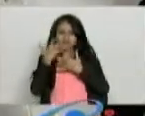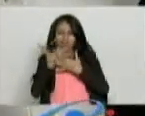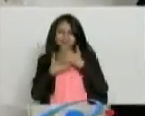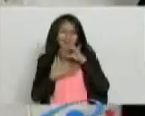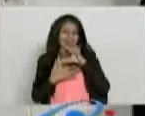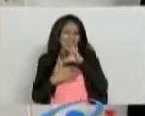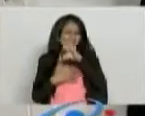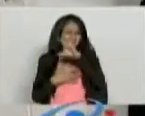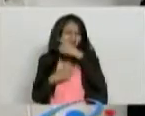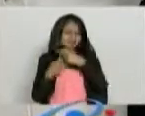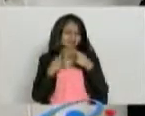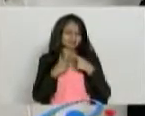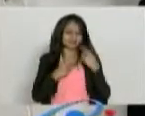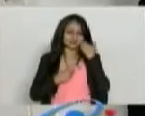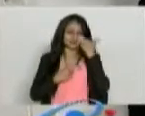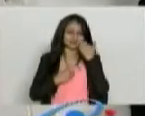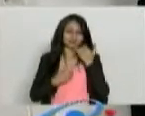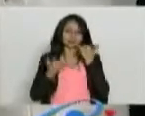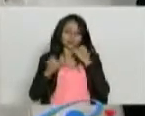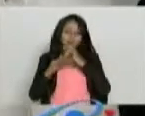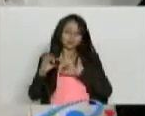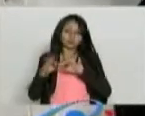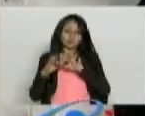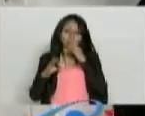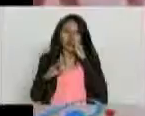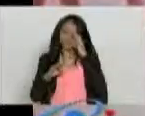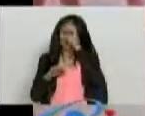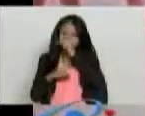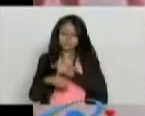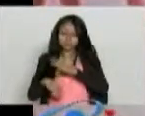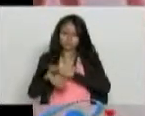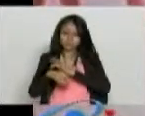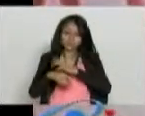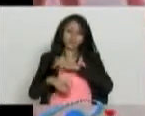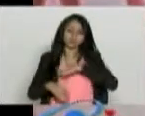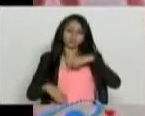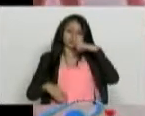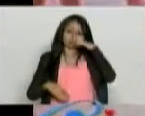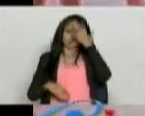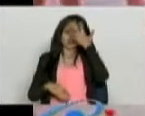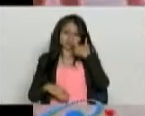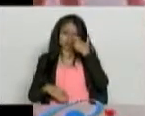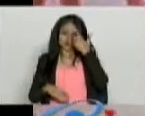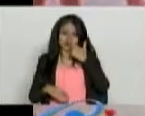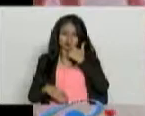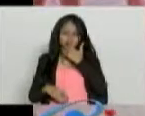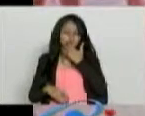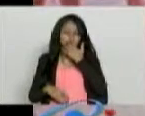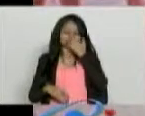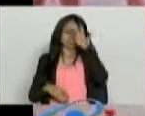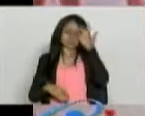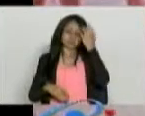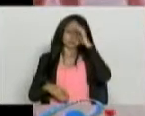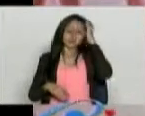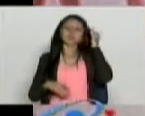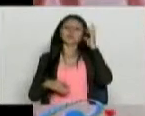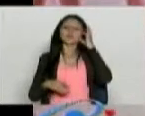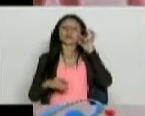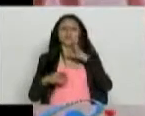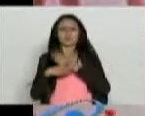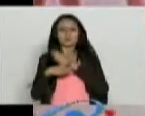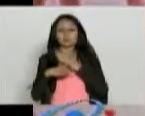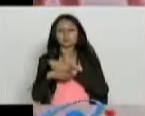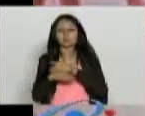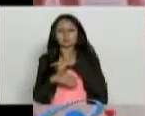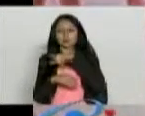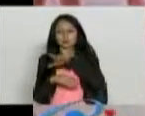persona debe ser hablada por un hematólogo. Porque puede tener un problema en el sitio donde se forma la sangre. Que es en